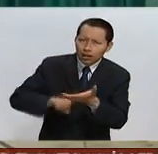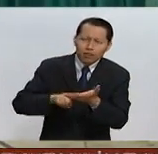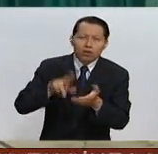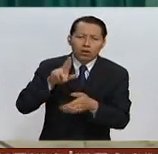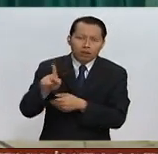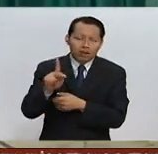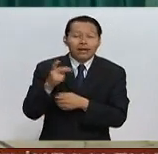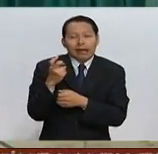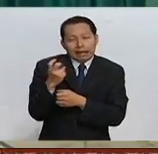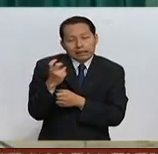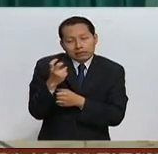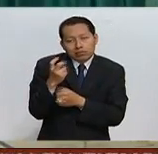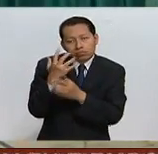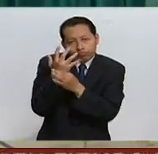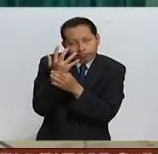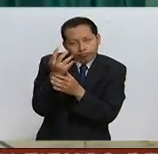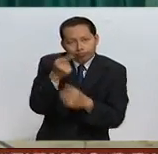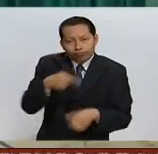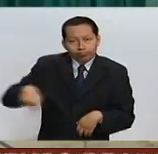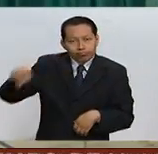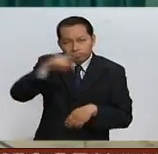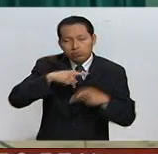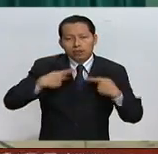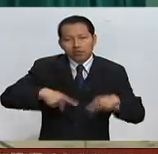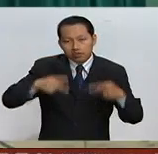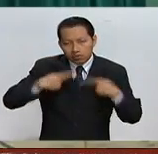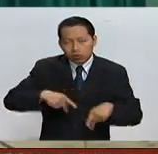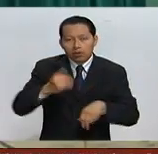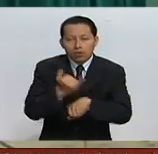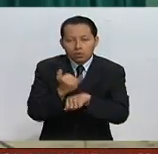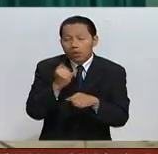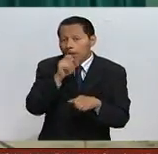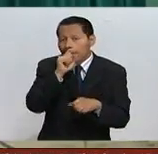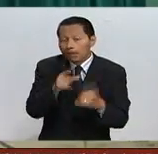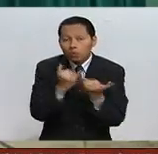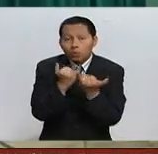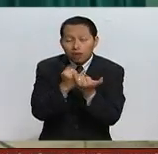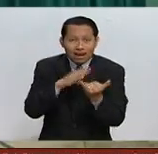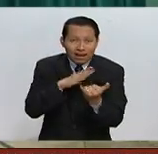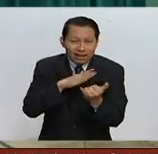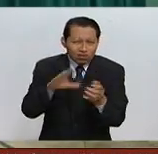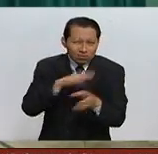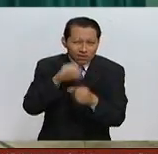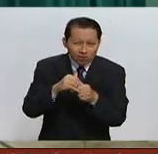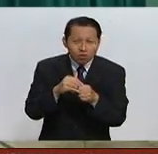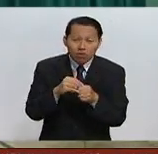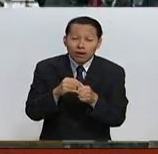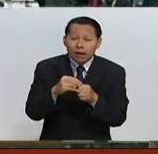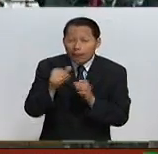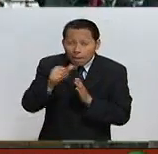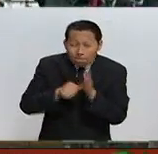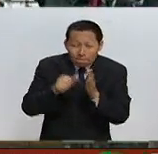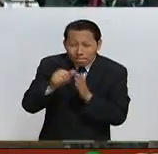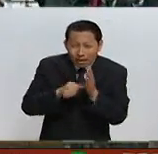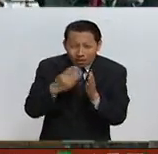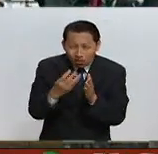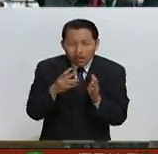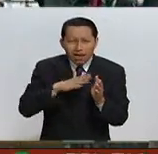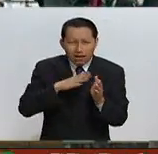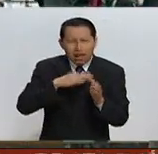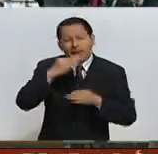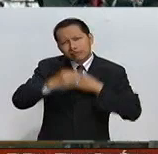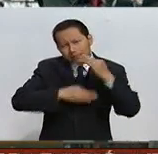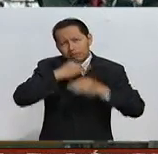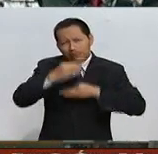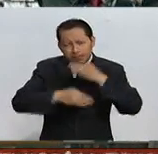los argumentos que se están dando en este momento y previos también durante los cuatro meses de campaña, fue una campaña larga para el Reino Unido, cuatro